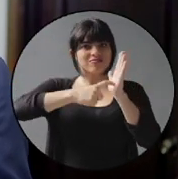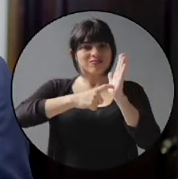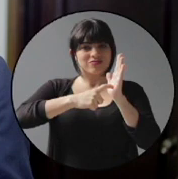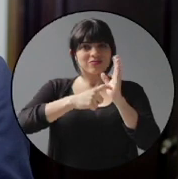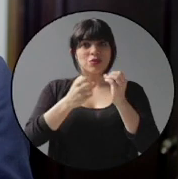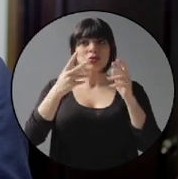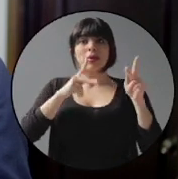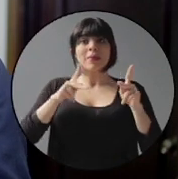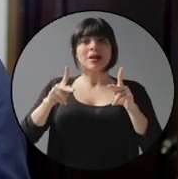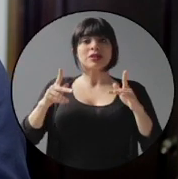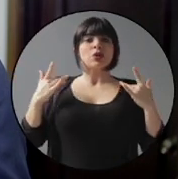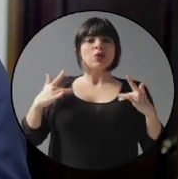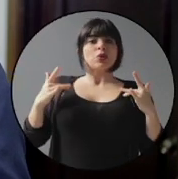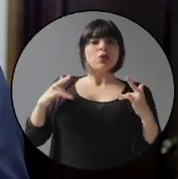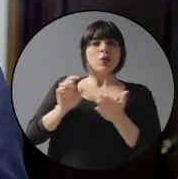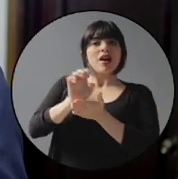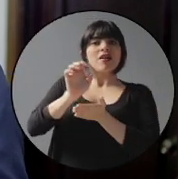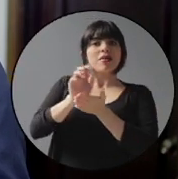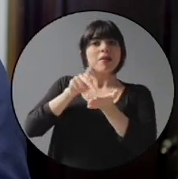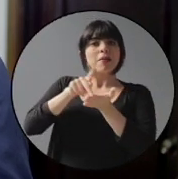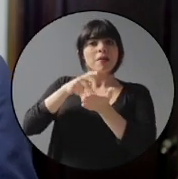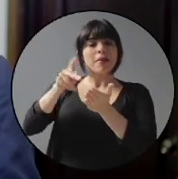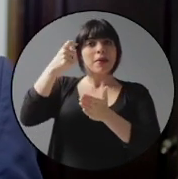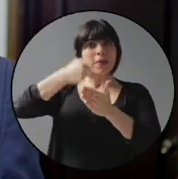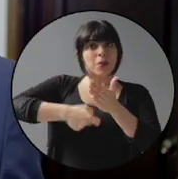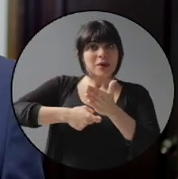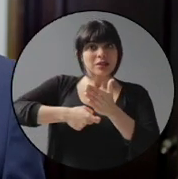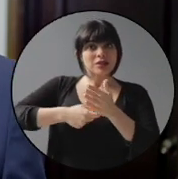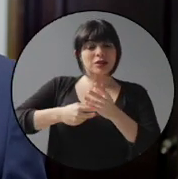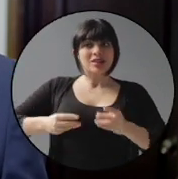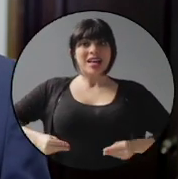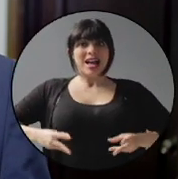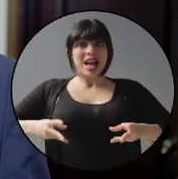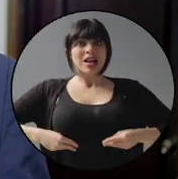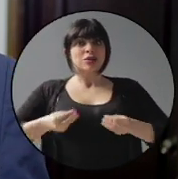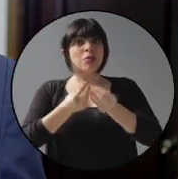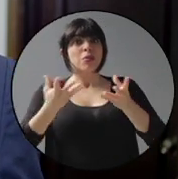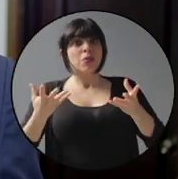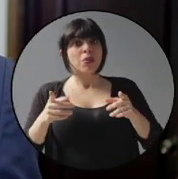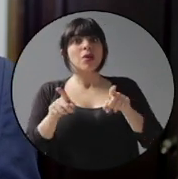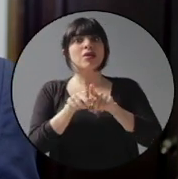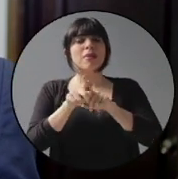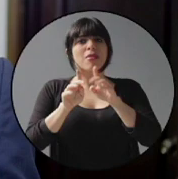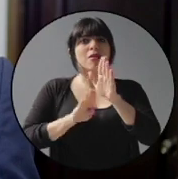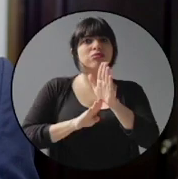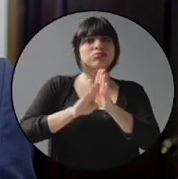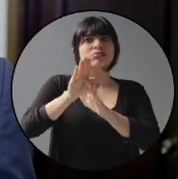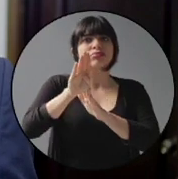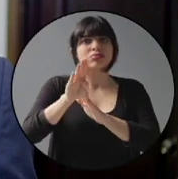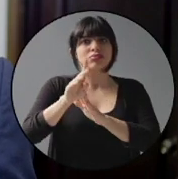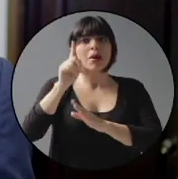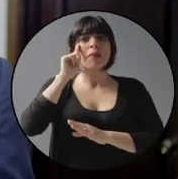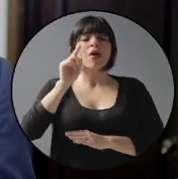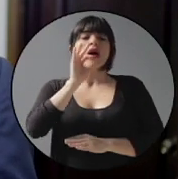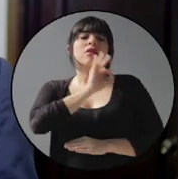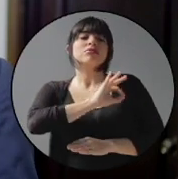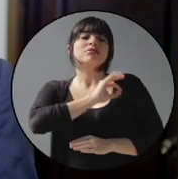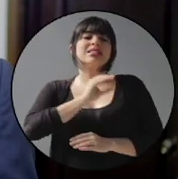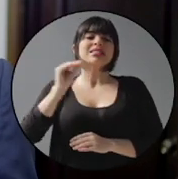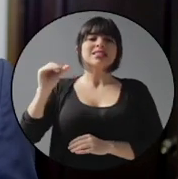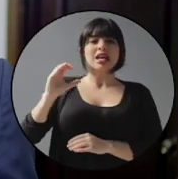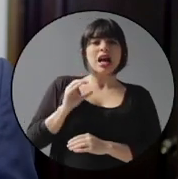evitado contribuir con sus obligaciones tributarias y que el gasto público también se ha disparado por efecto de privilegios salariales,